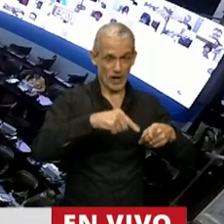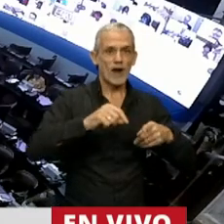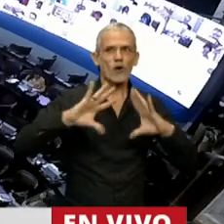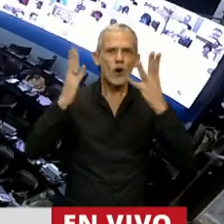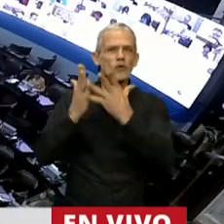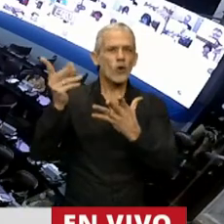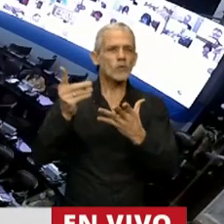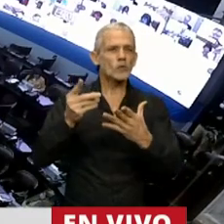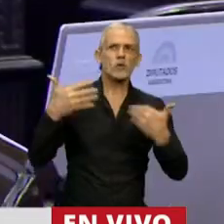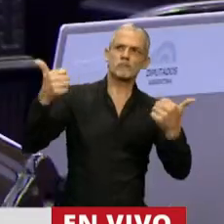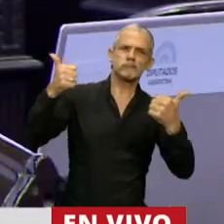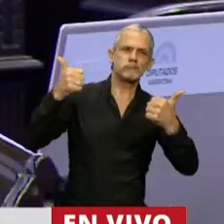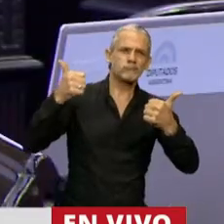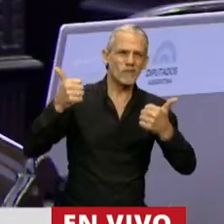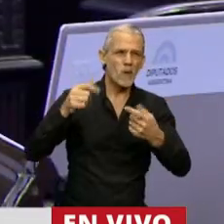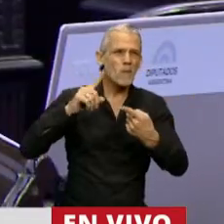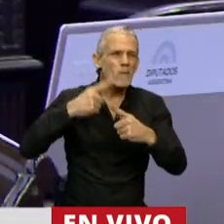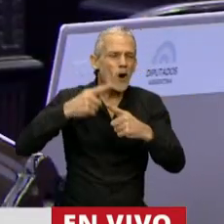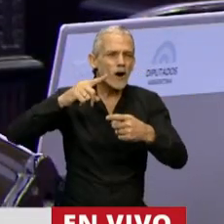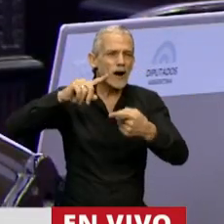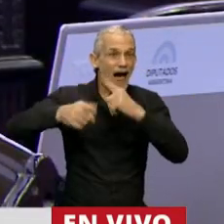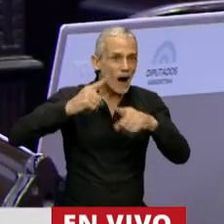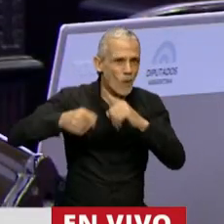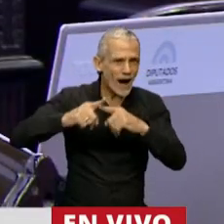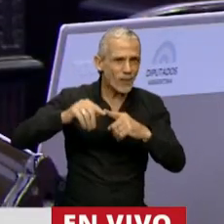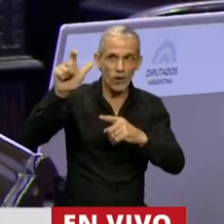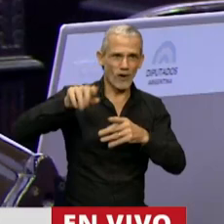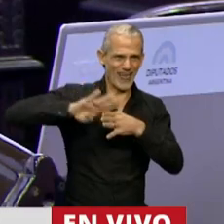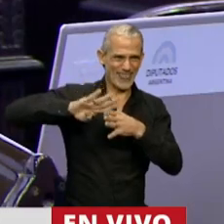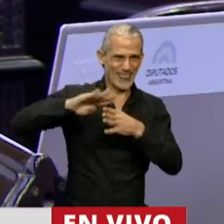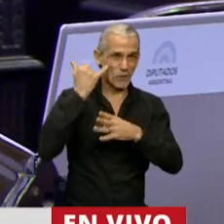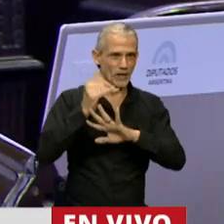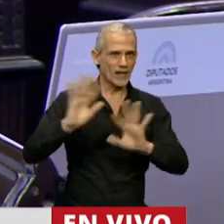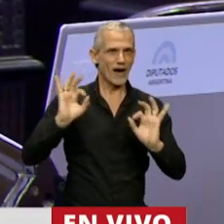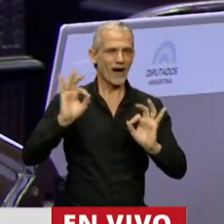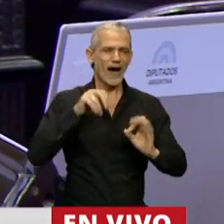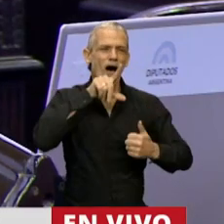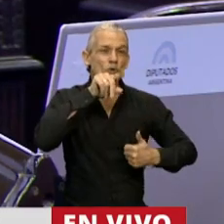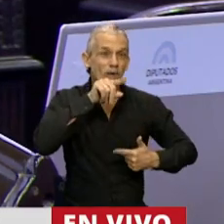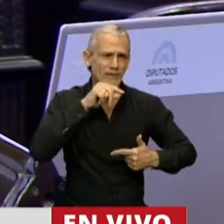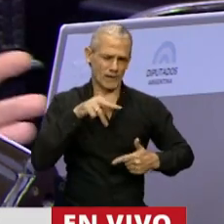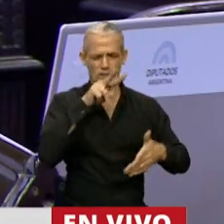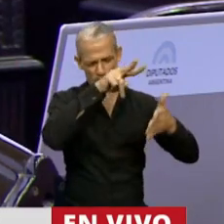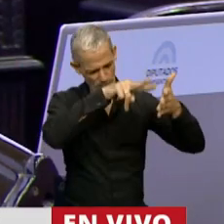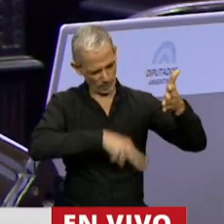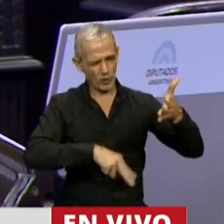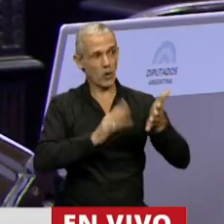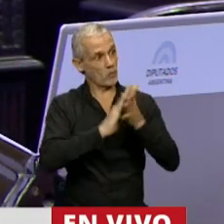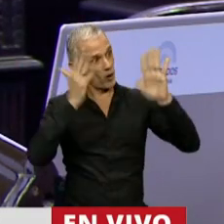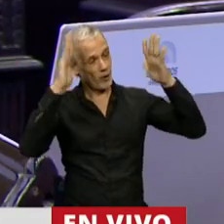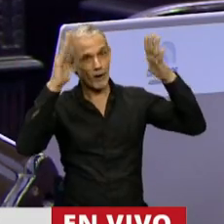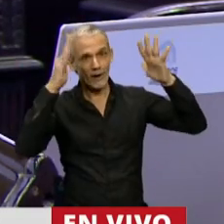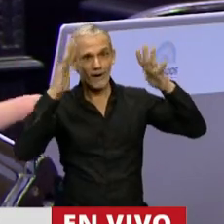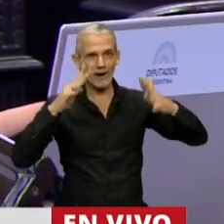canje o este acuerdo con los acreedores. Hoy sociales hemos visto tweets muy elogiosos a este